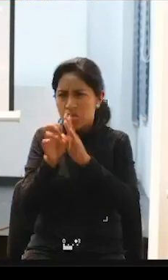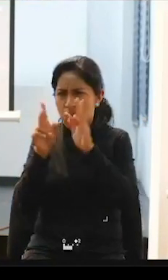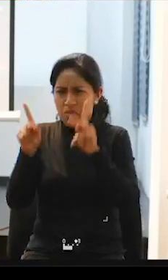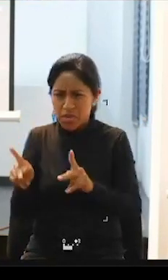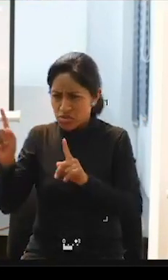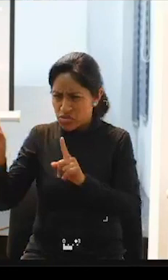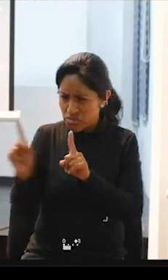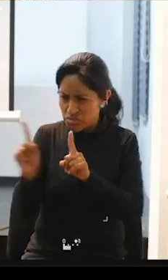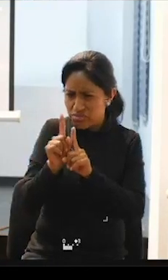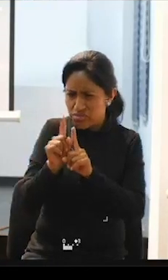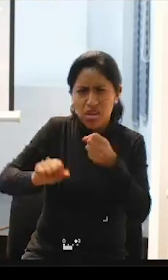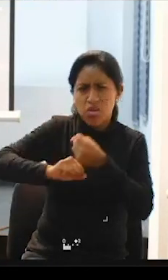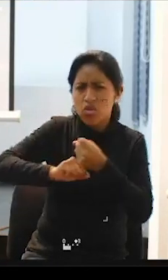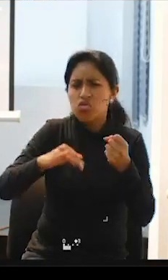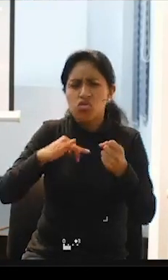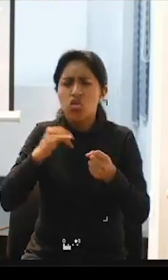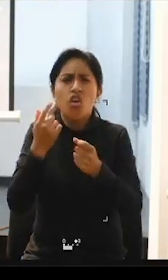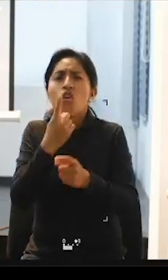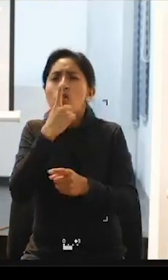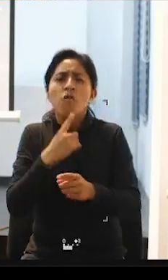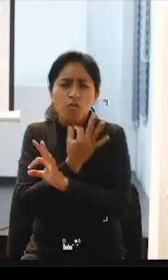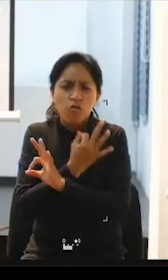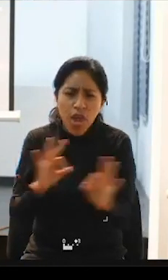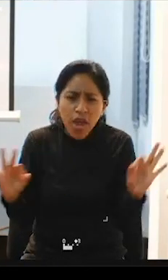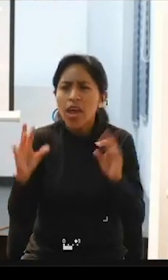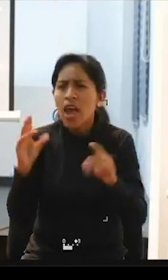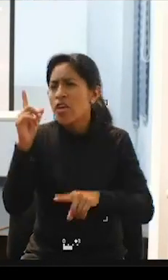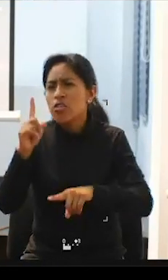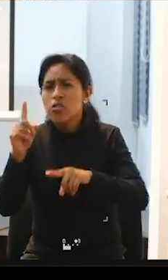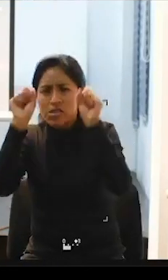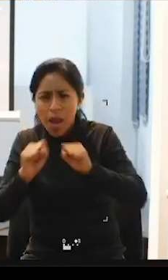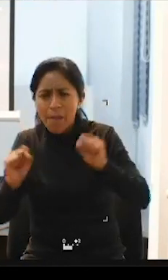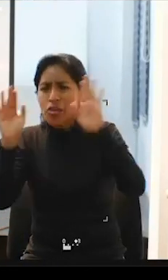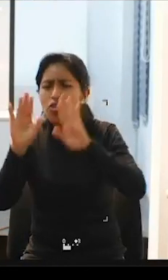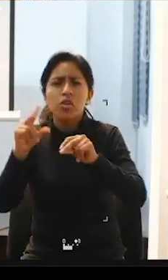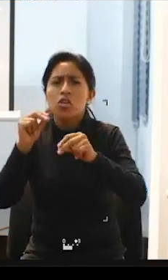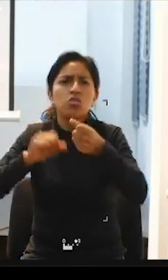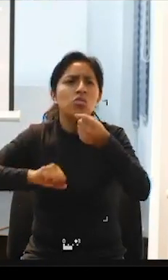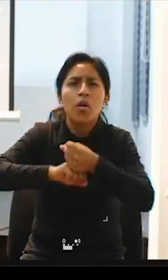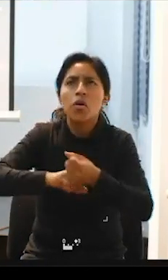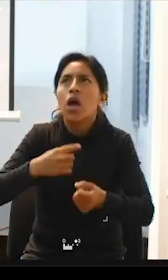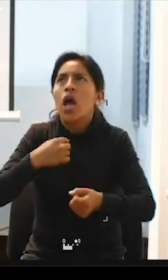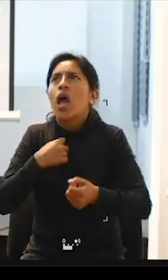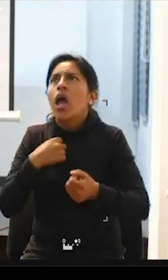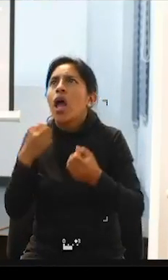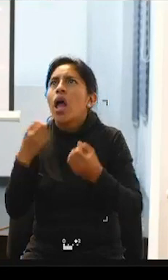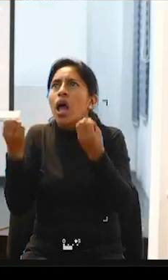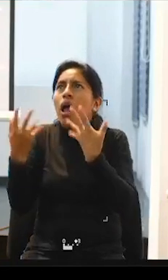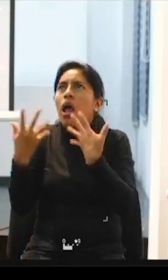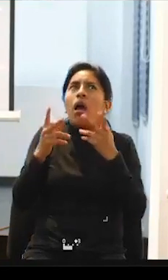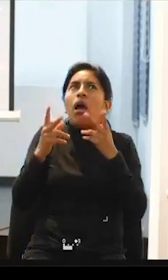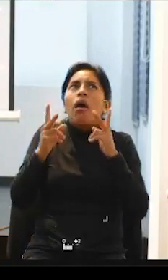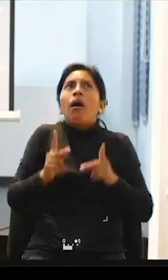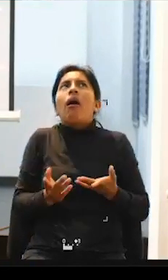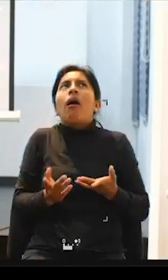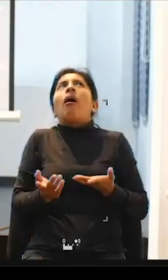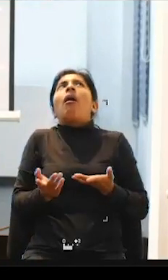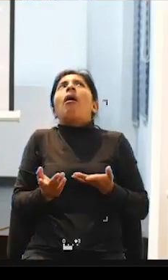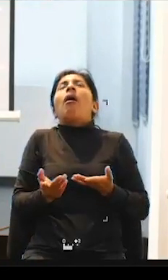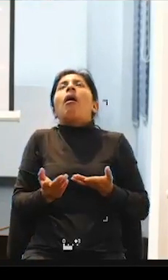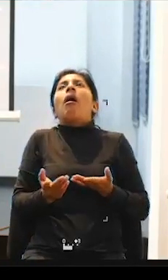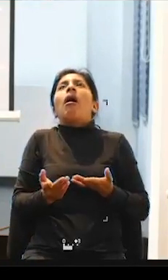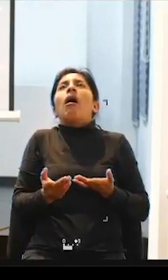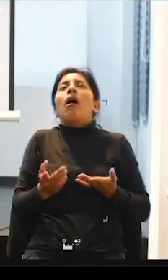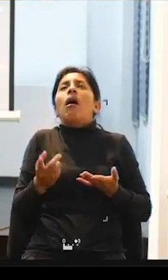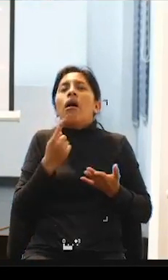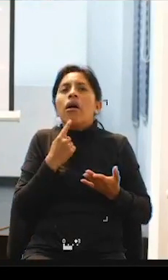en situación de discapacidad se queda sin asistente y como nosotros decimos a nosotros no se nos da el milagro y se nos quita la asistencia no